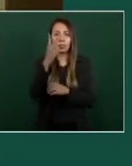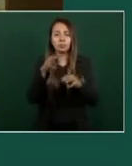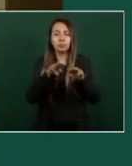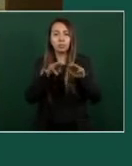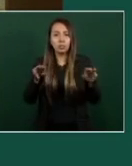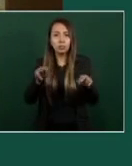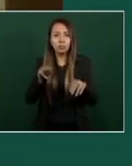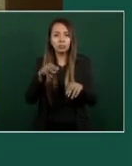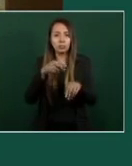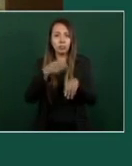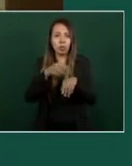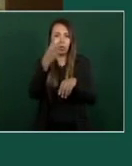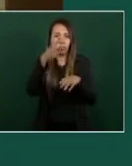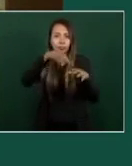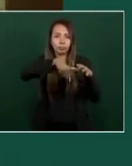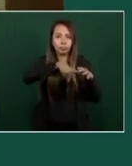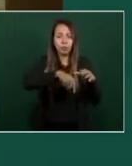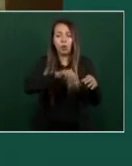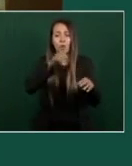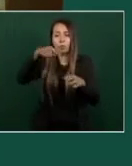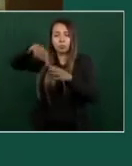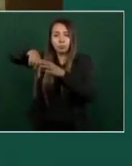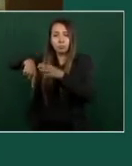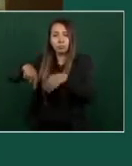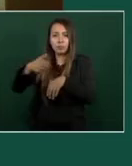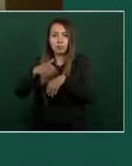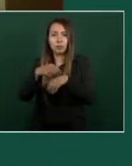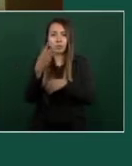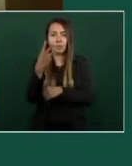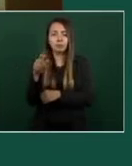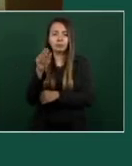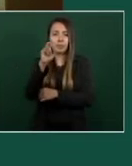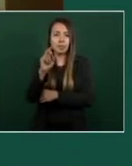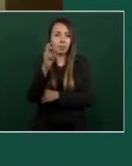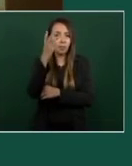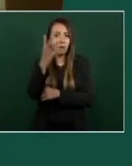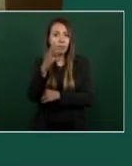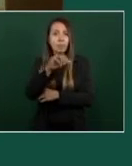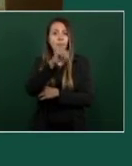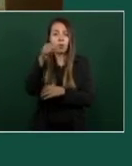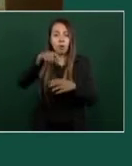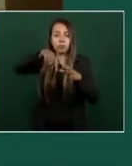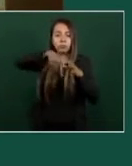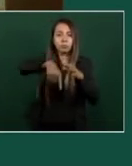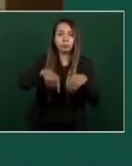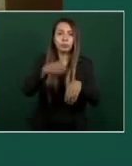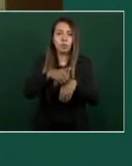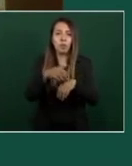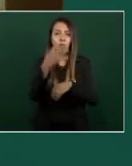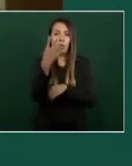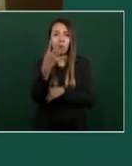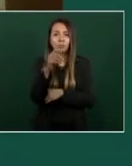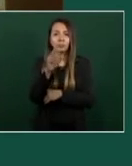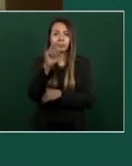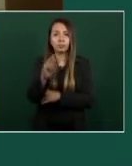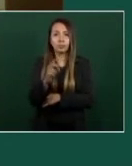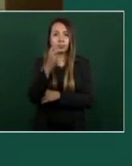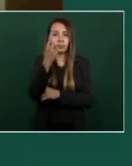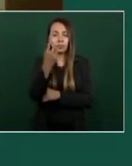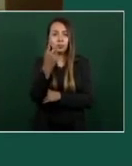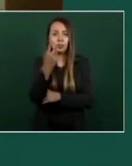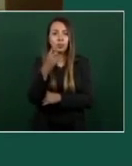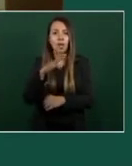en el pozo número 3 de 34 y en el pozo número 4 de 31. Los niveles están